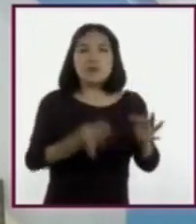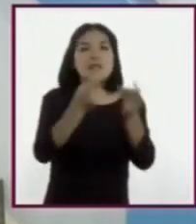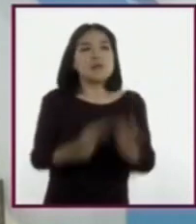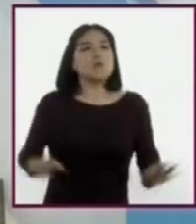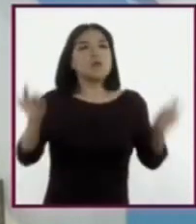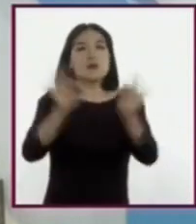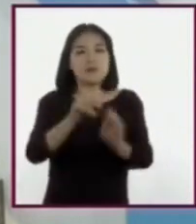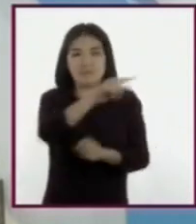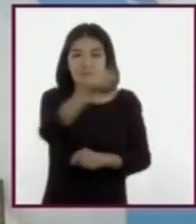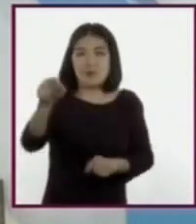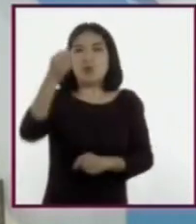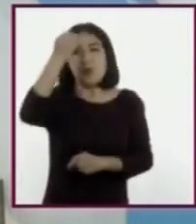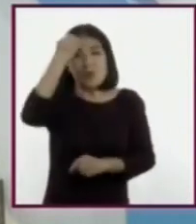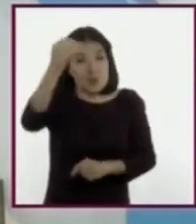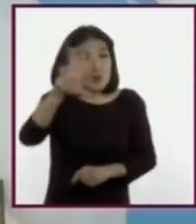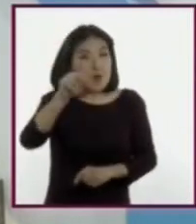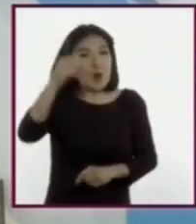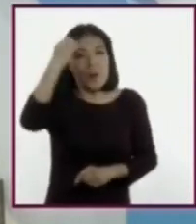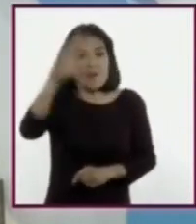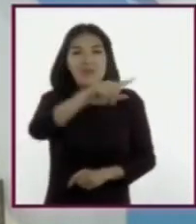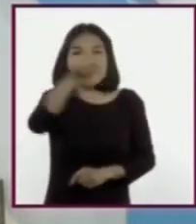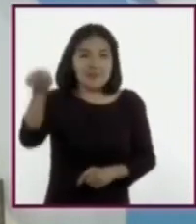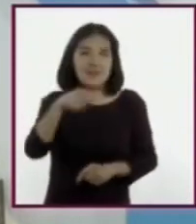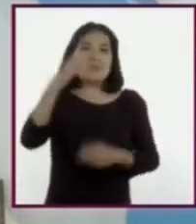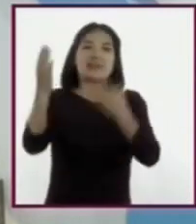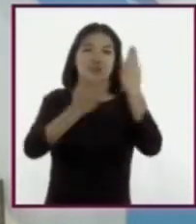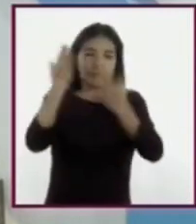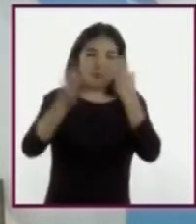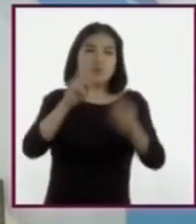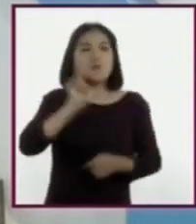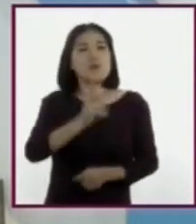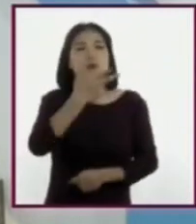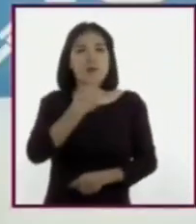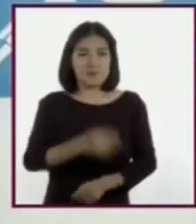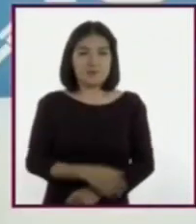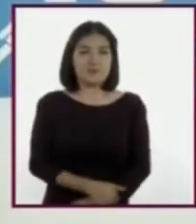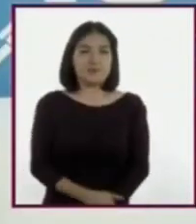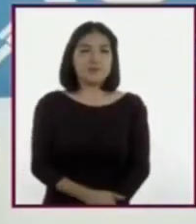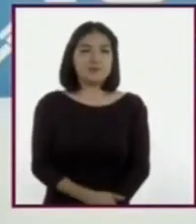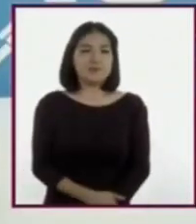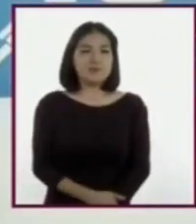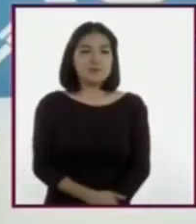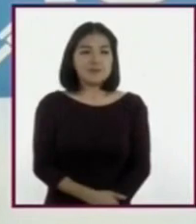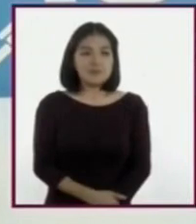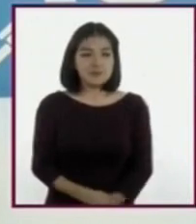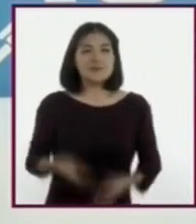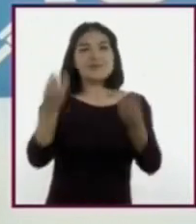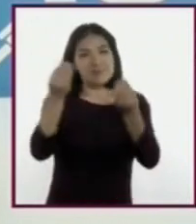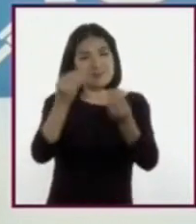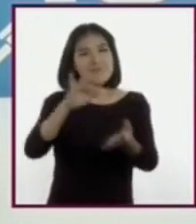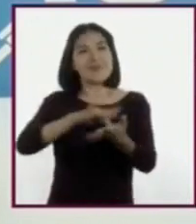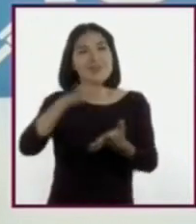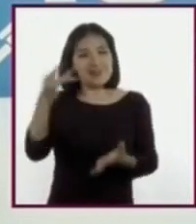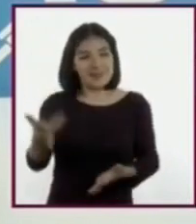nuestros estudiantes para ejercer su sexualidad en forma integral. Muchas gracias.